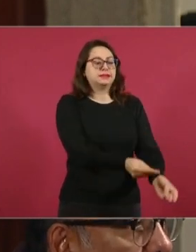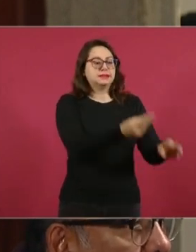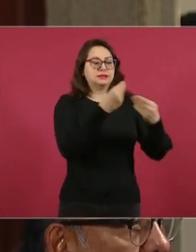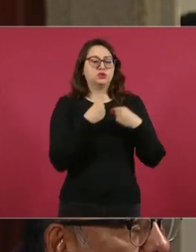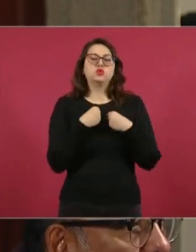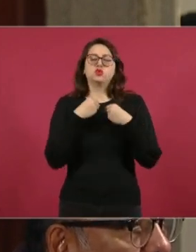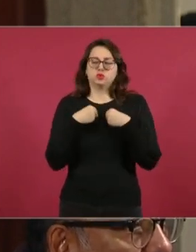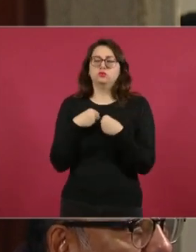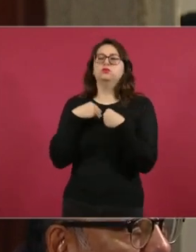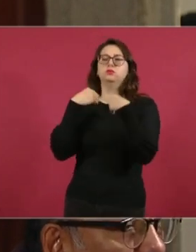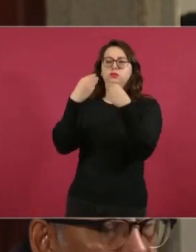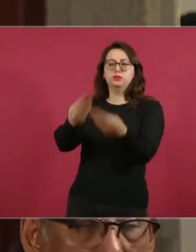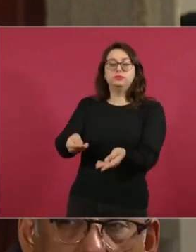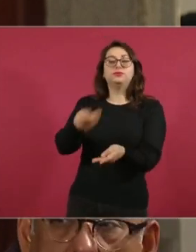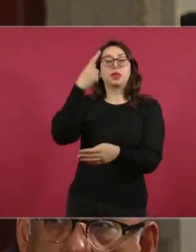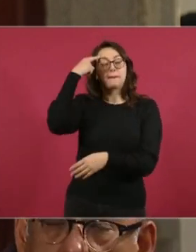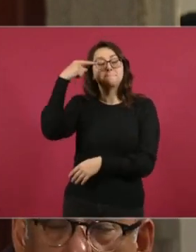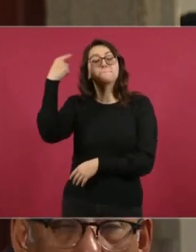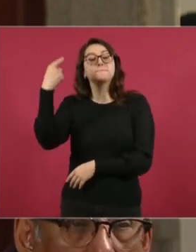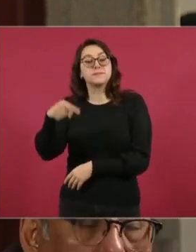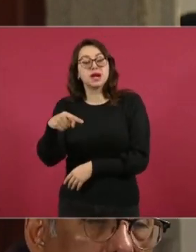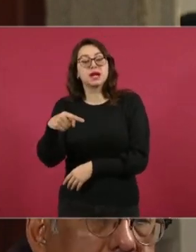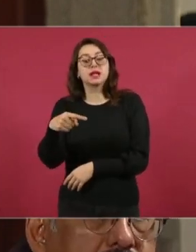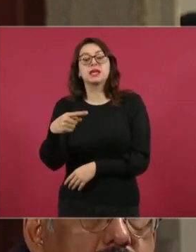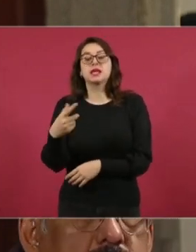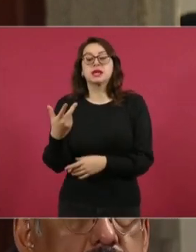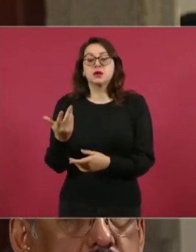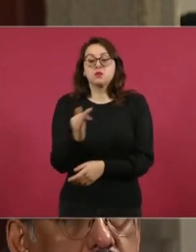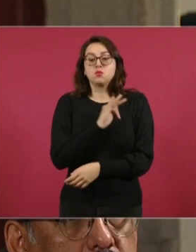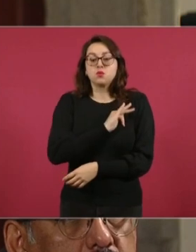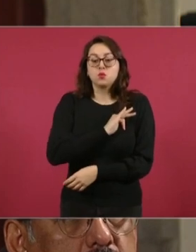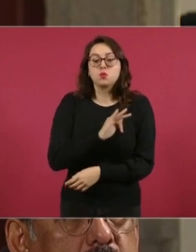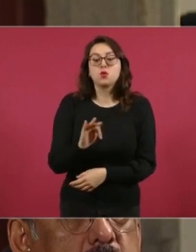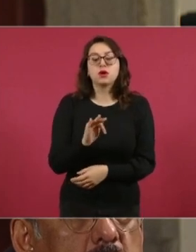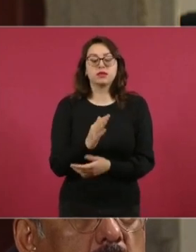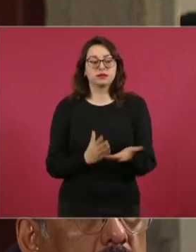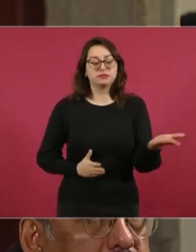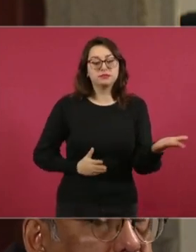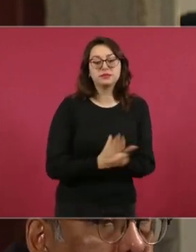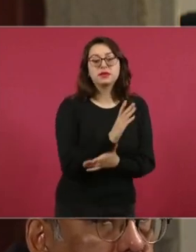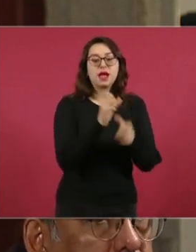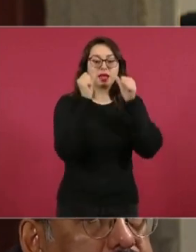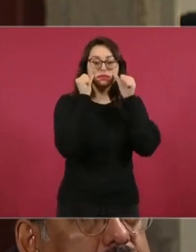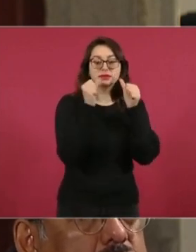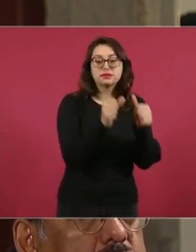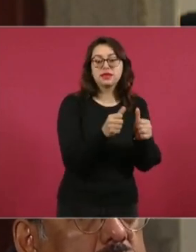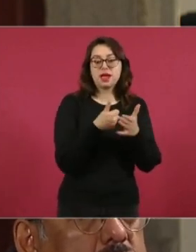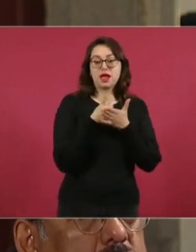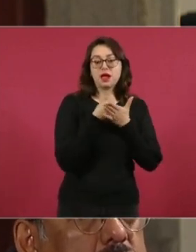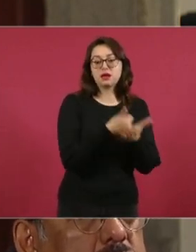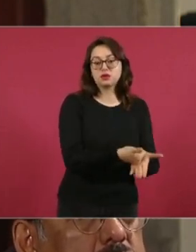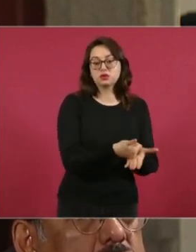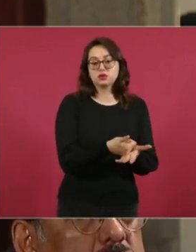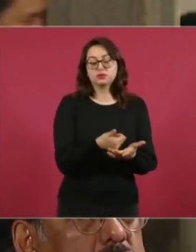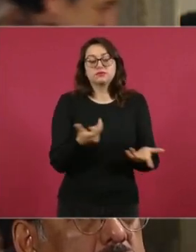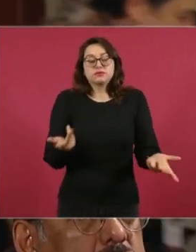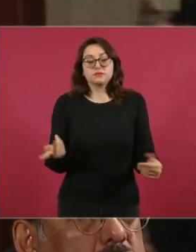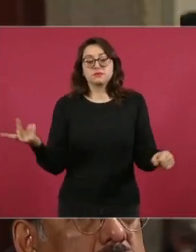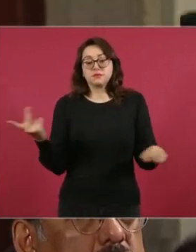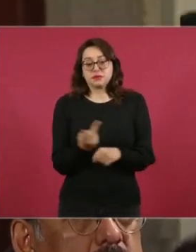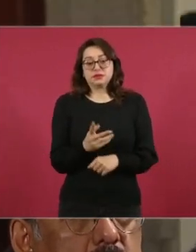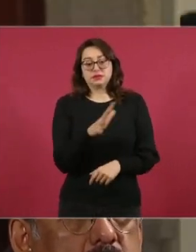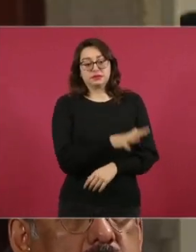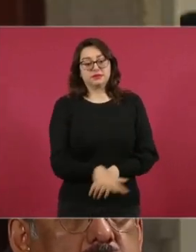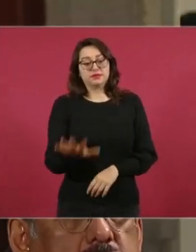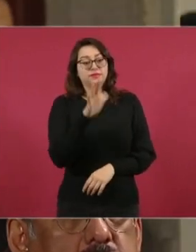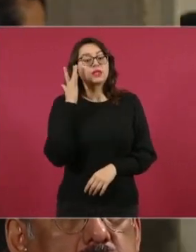personal de comunicación social para que, de ser posible, intervengan en esta situación. Mire, usted sabe, la belleza de San